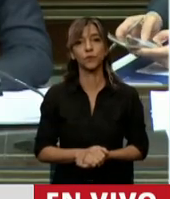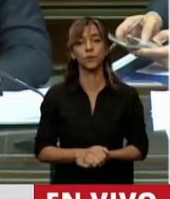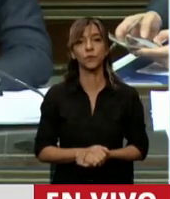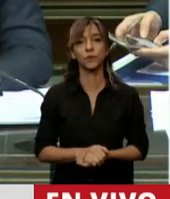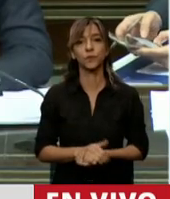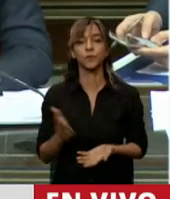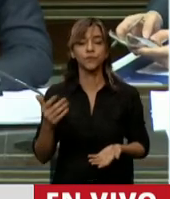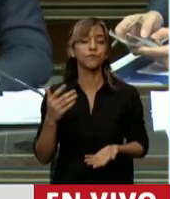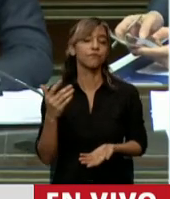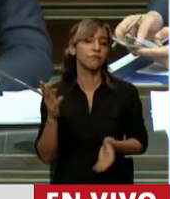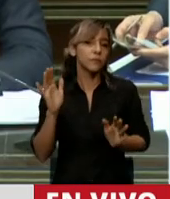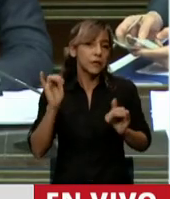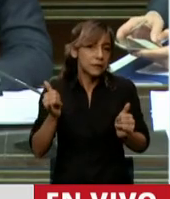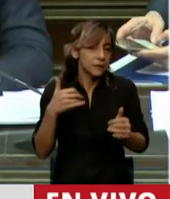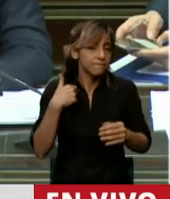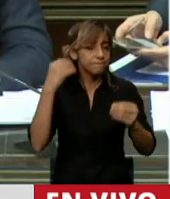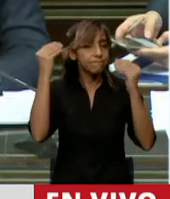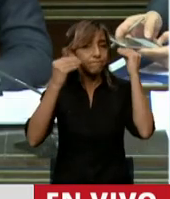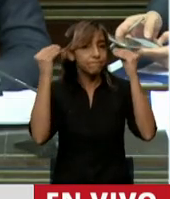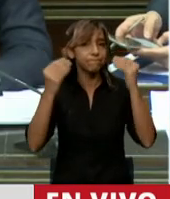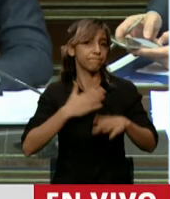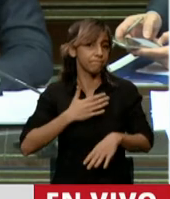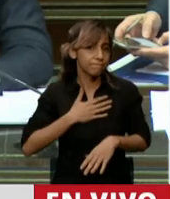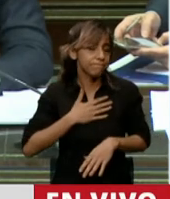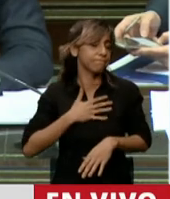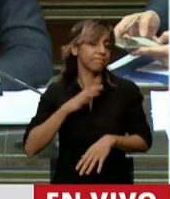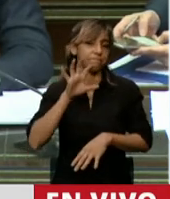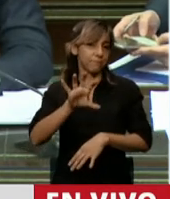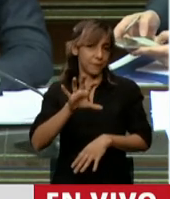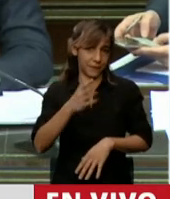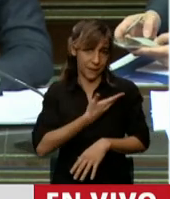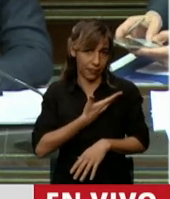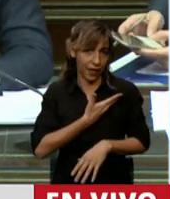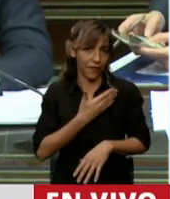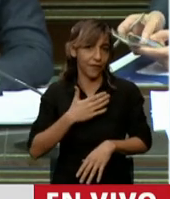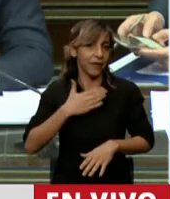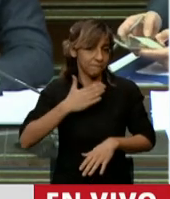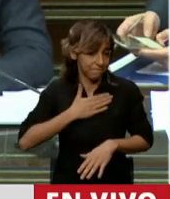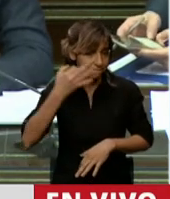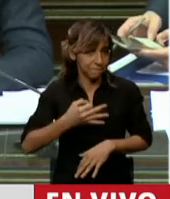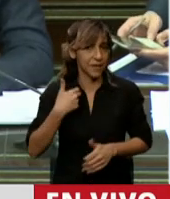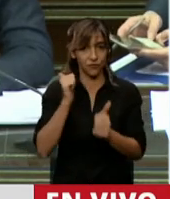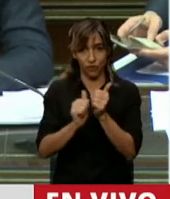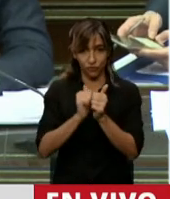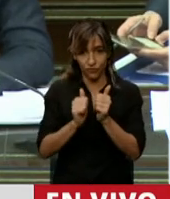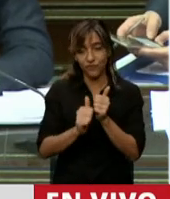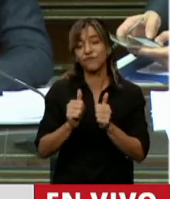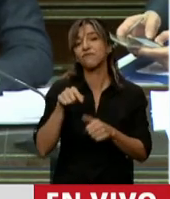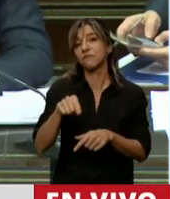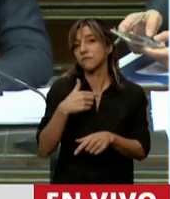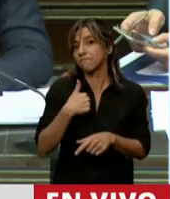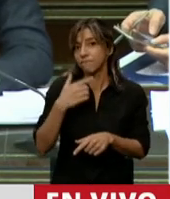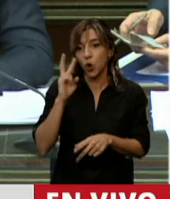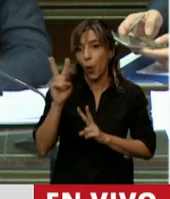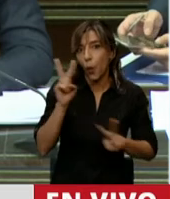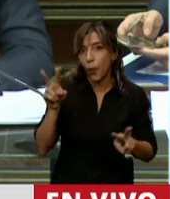en este caso como santafesinos, como rosarinos en particular. Miren, hoy enfrente de mi ciudad hay tremendos